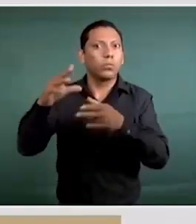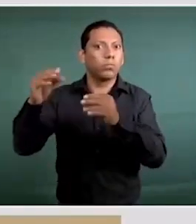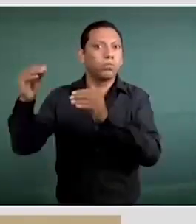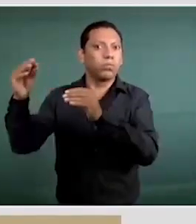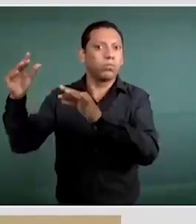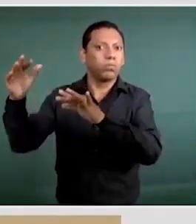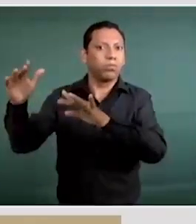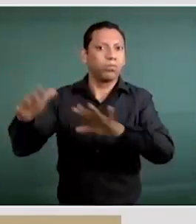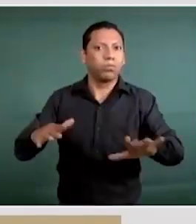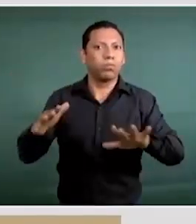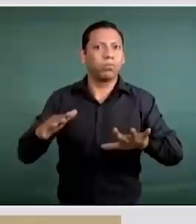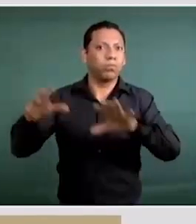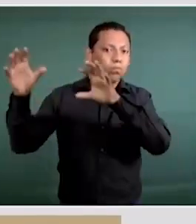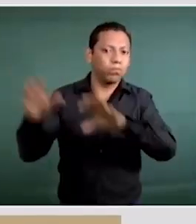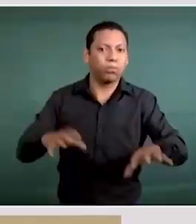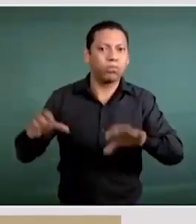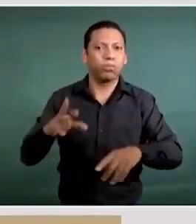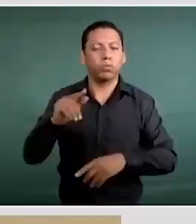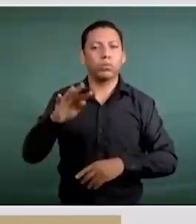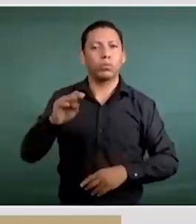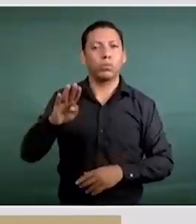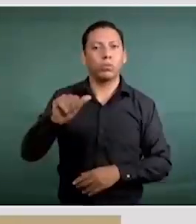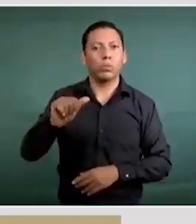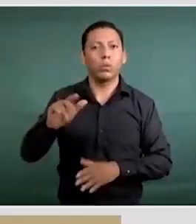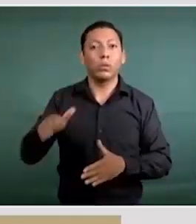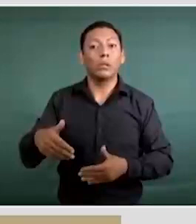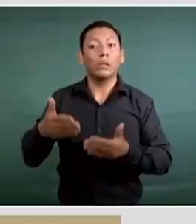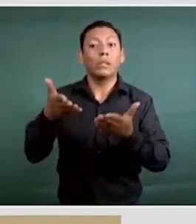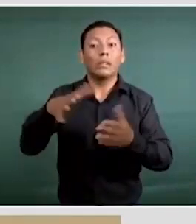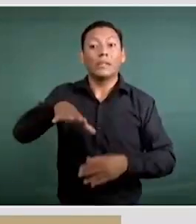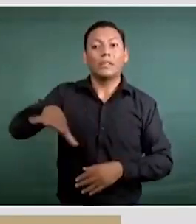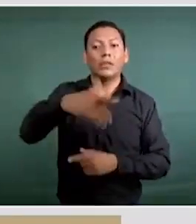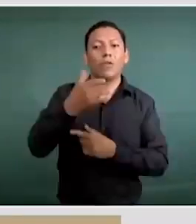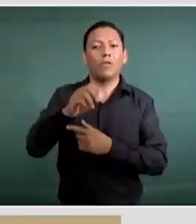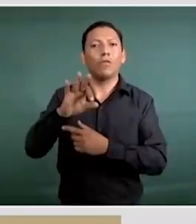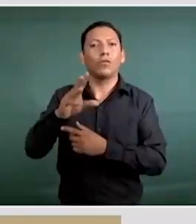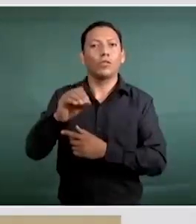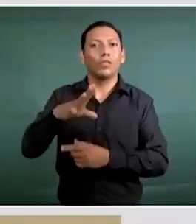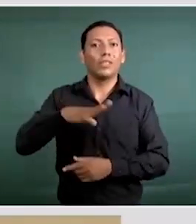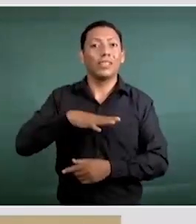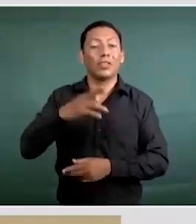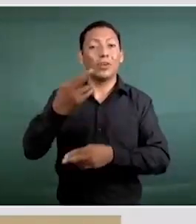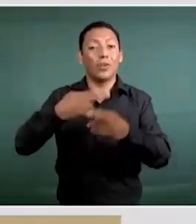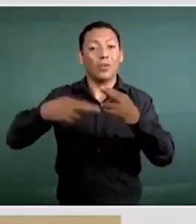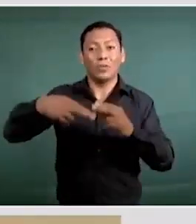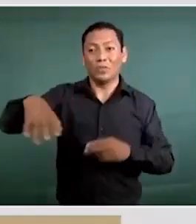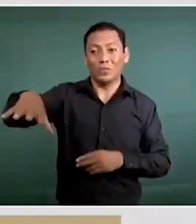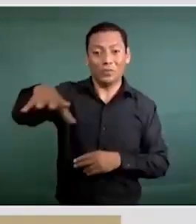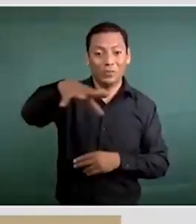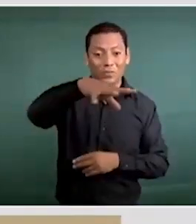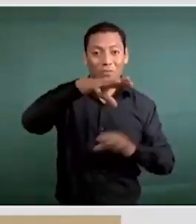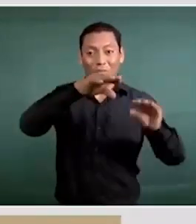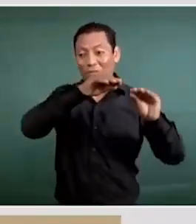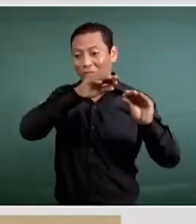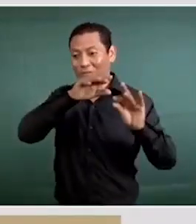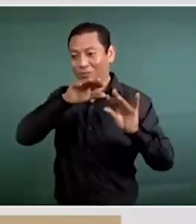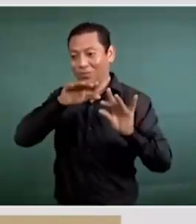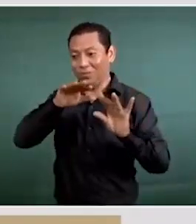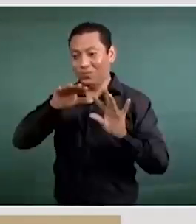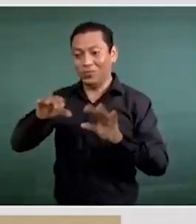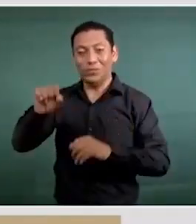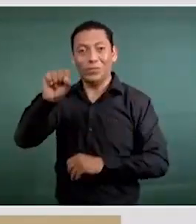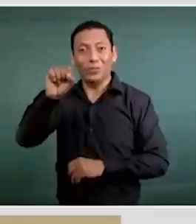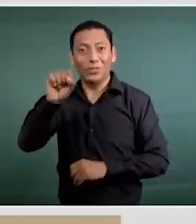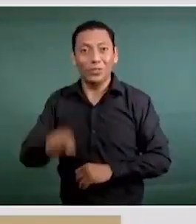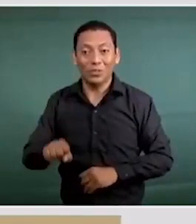Cristóbal. Sale al Golfo y regresa al territorio, da un giro hacia la izquierda, regrese hacia el sur al